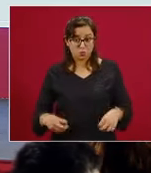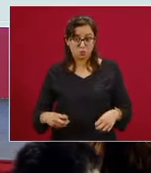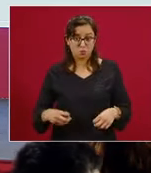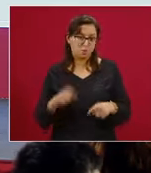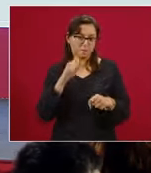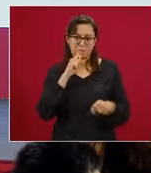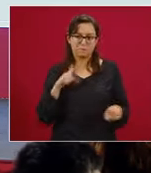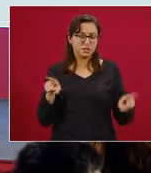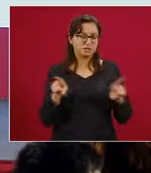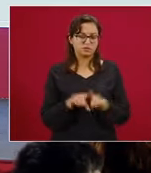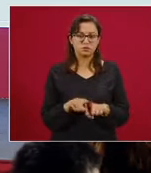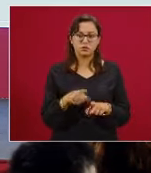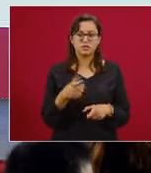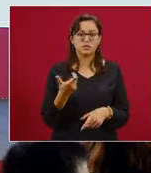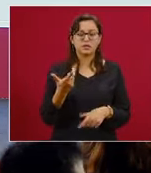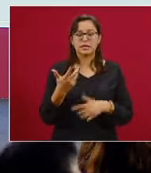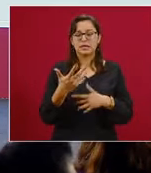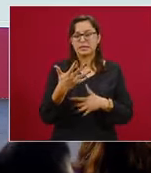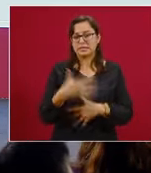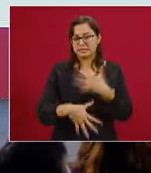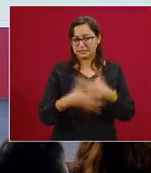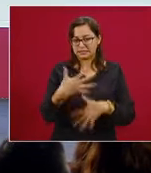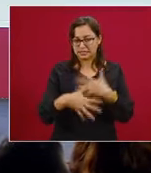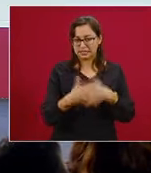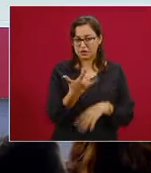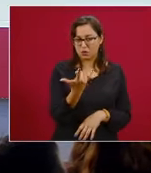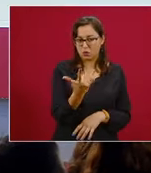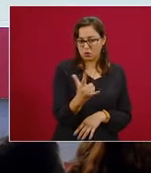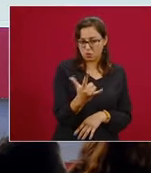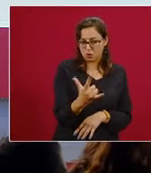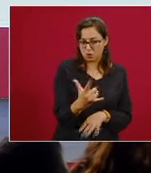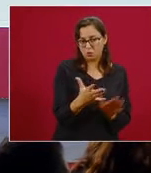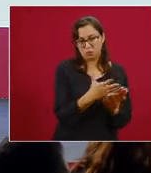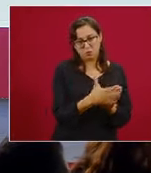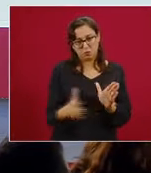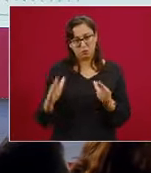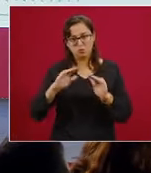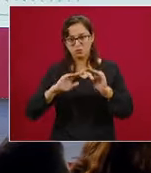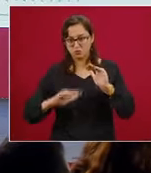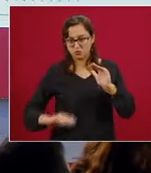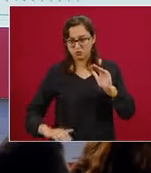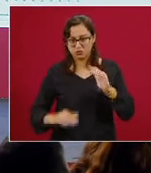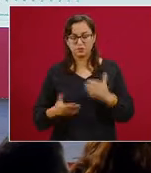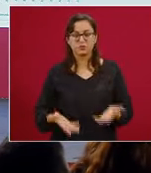la primera quincena de julio empezó a descender progresivamente. La siguiente.